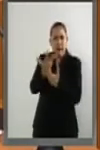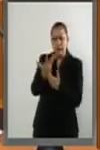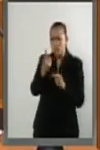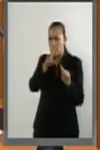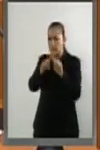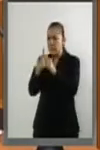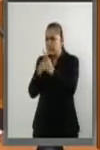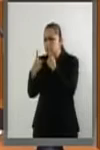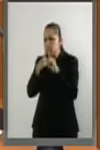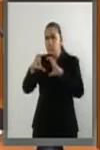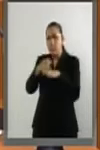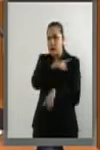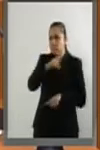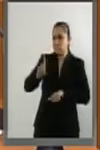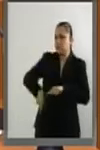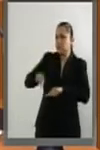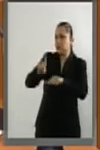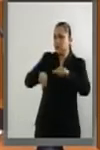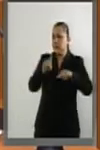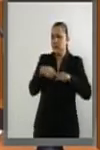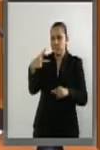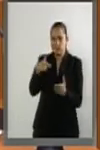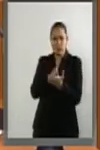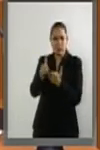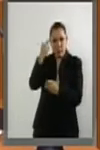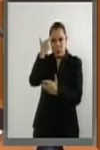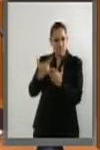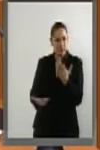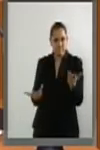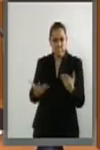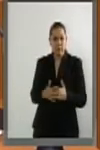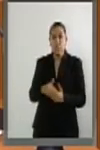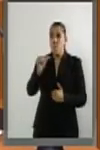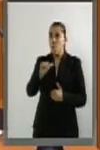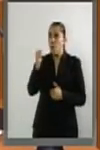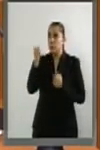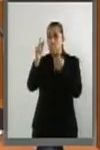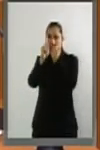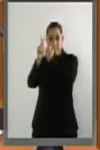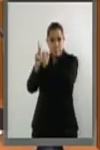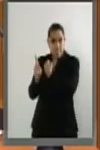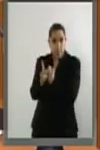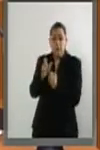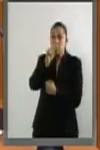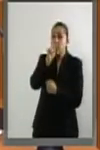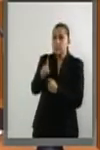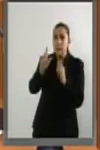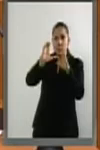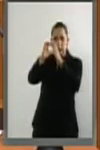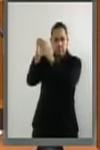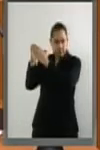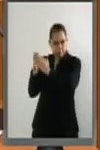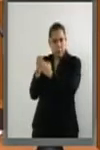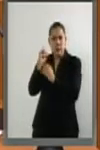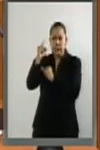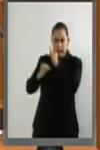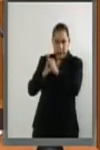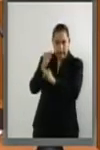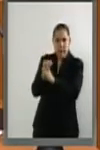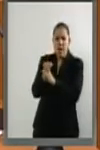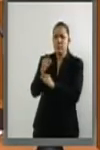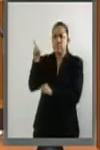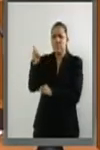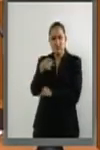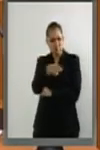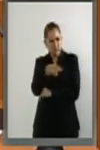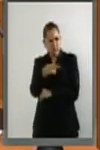mundial, diversos países, organizaciones internacionales y no gubernamentales desconocieron los comicios por ser